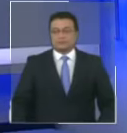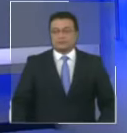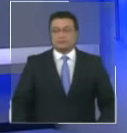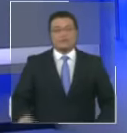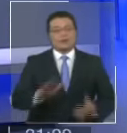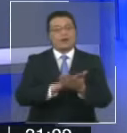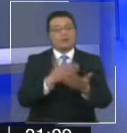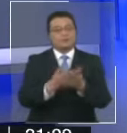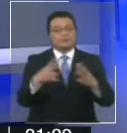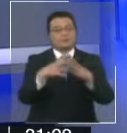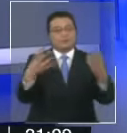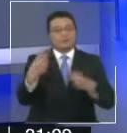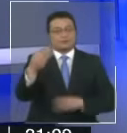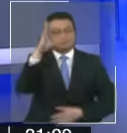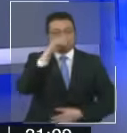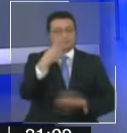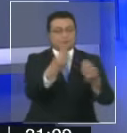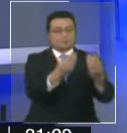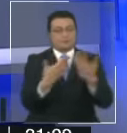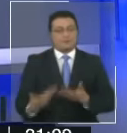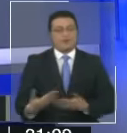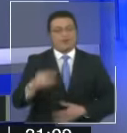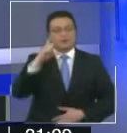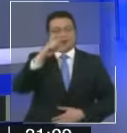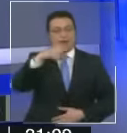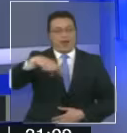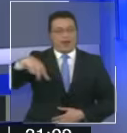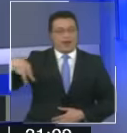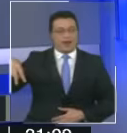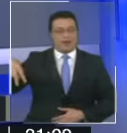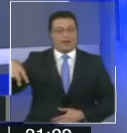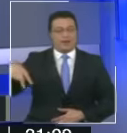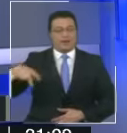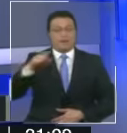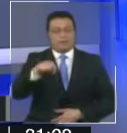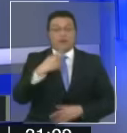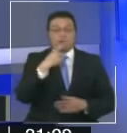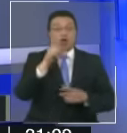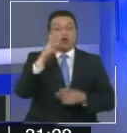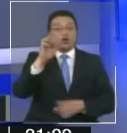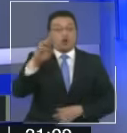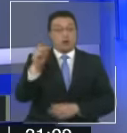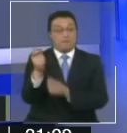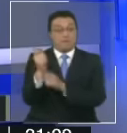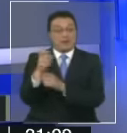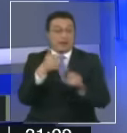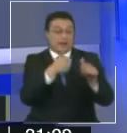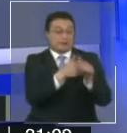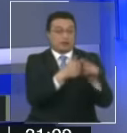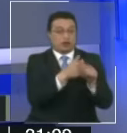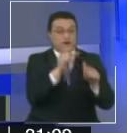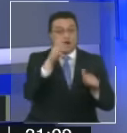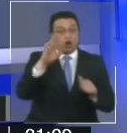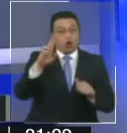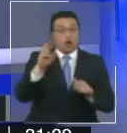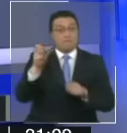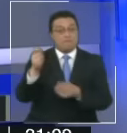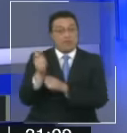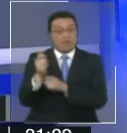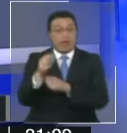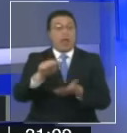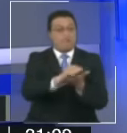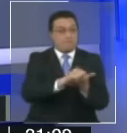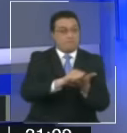¿Cómo están? Buenas noches. Bienvenidos a CNN Prime. Emisario de Corpesca, asesor de Corpesca, empleado